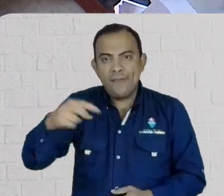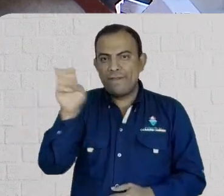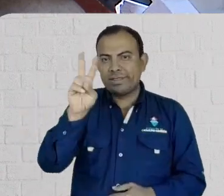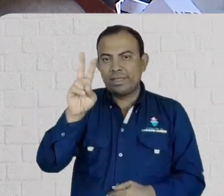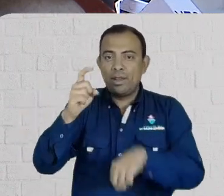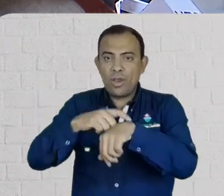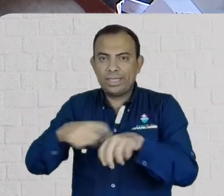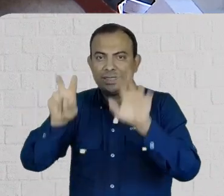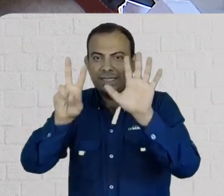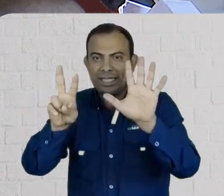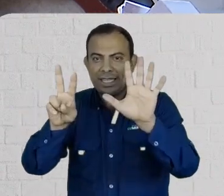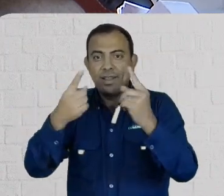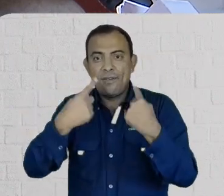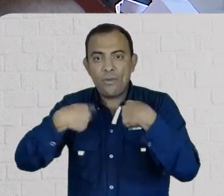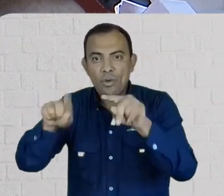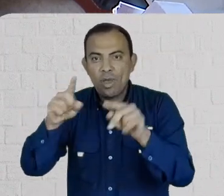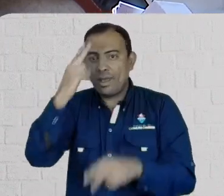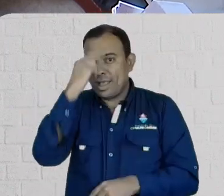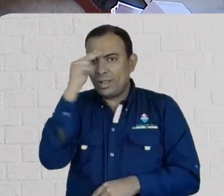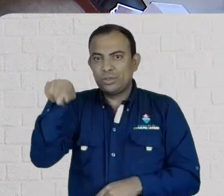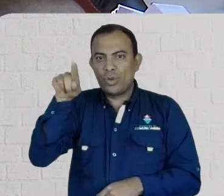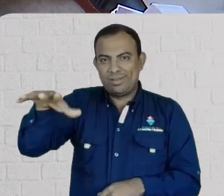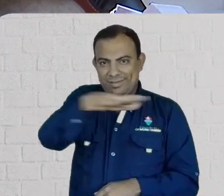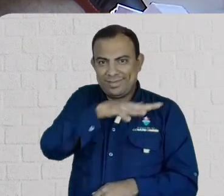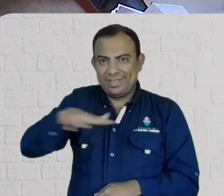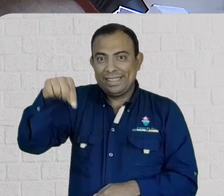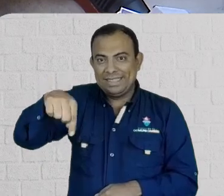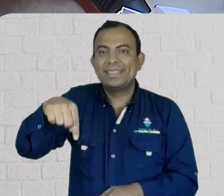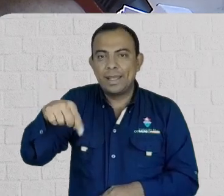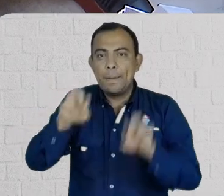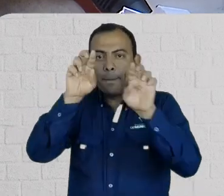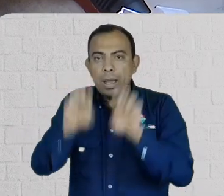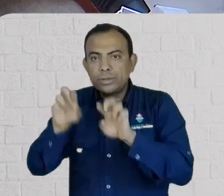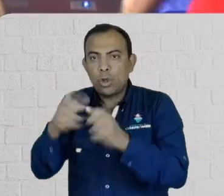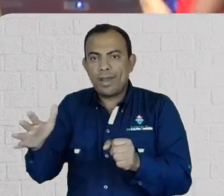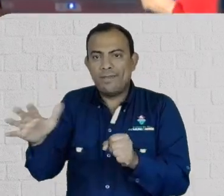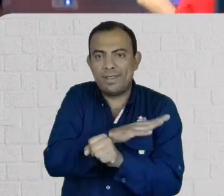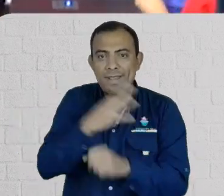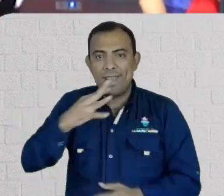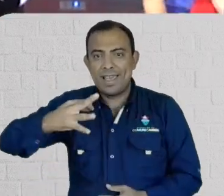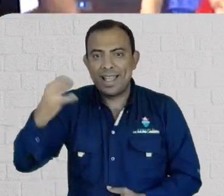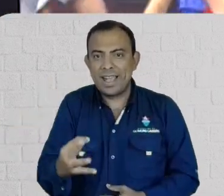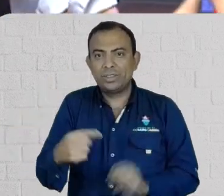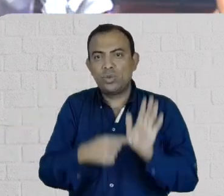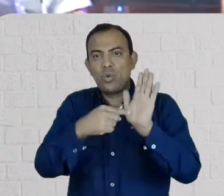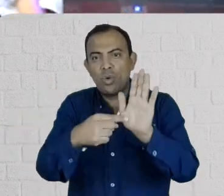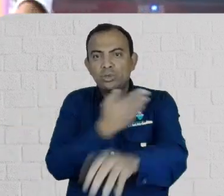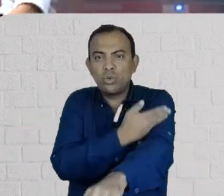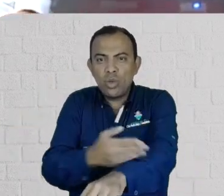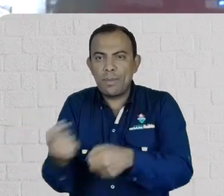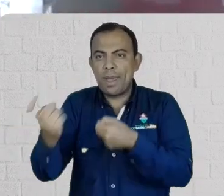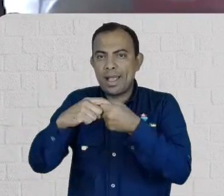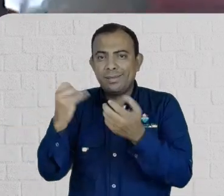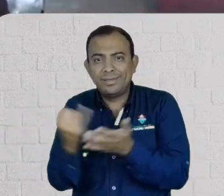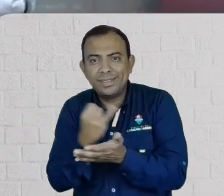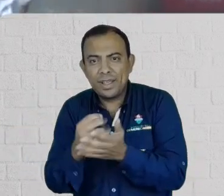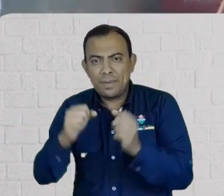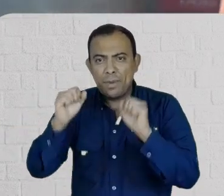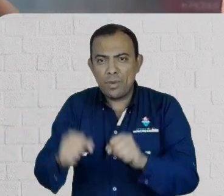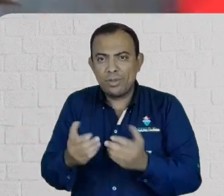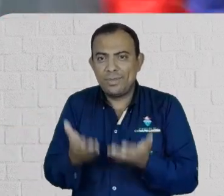viernes a las 7 de la noche, va a estar en Catedral Metropolitana, todas las personas que lleguen,